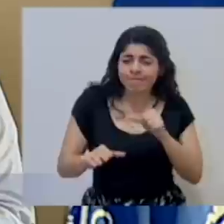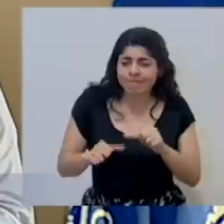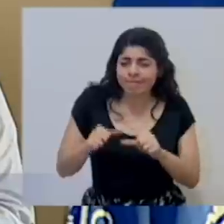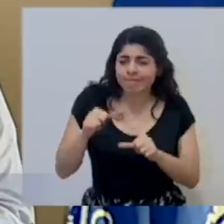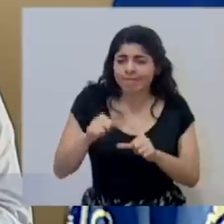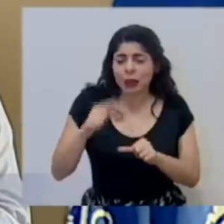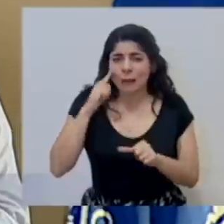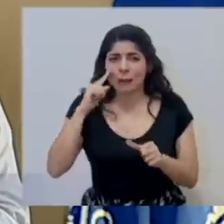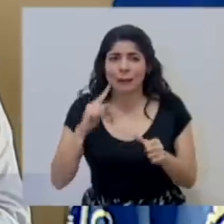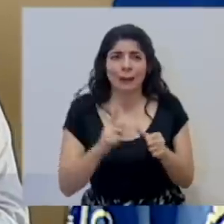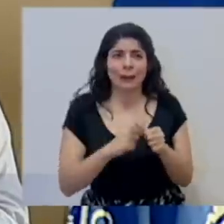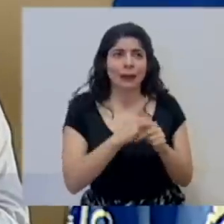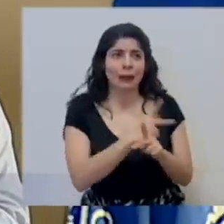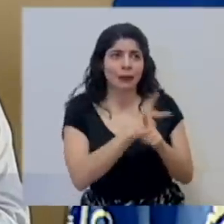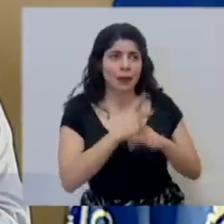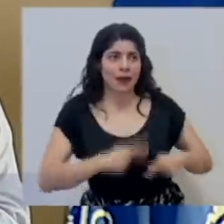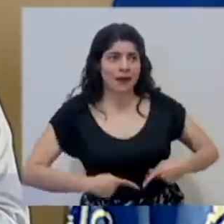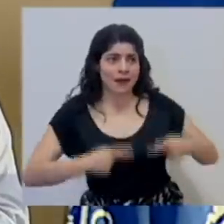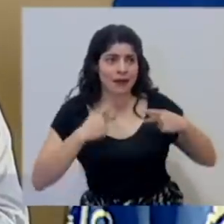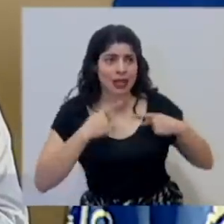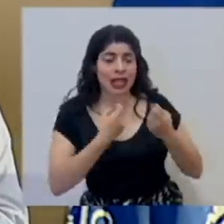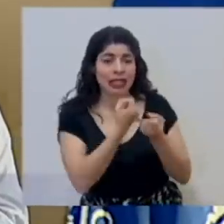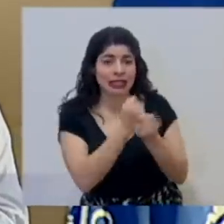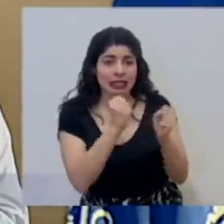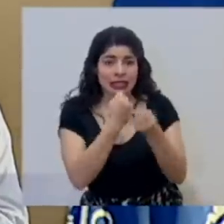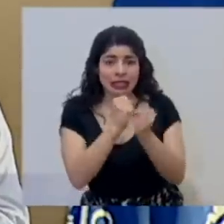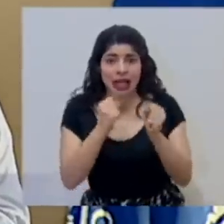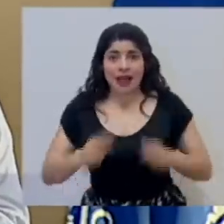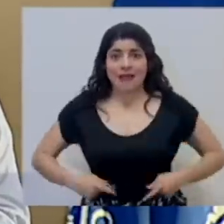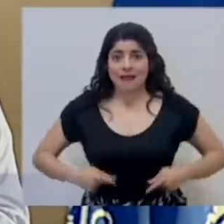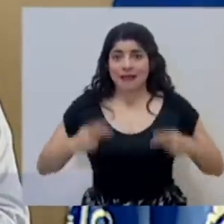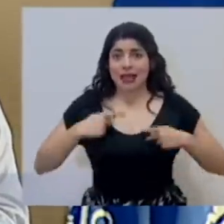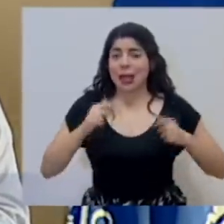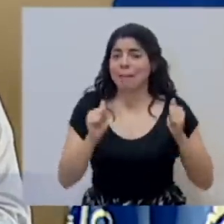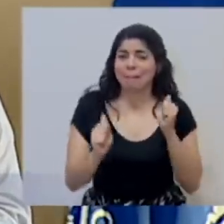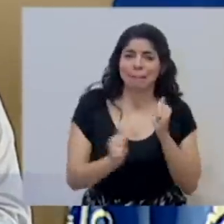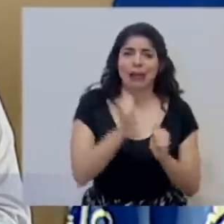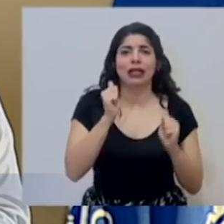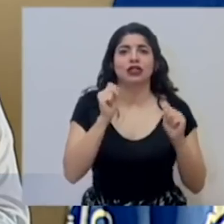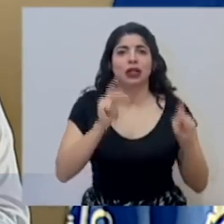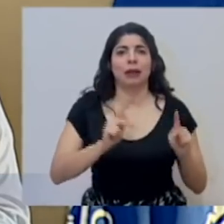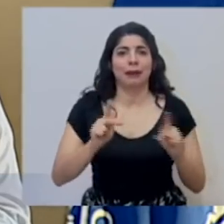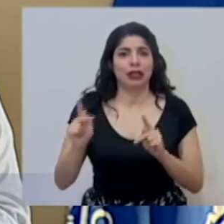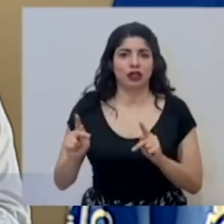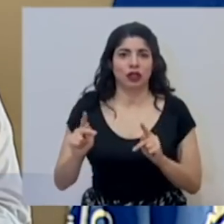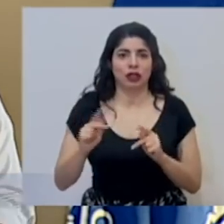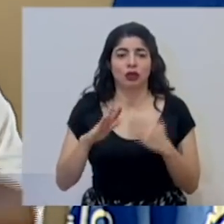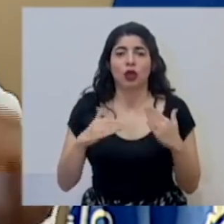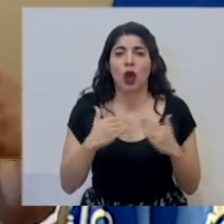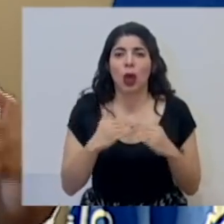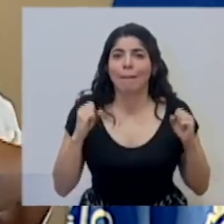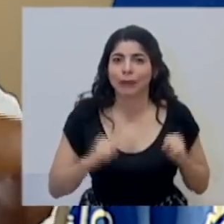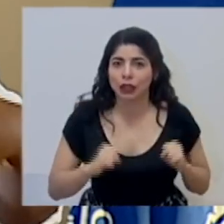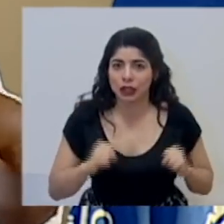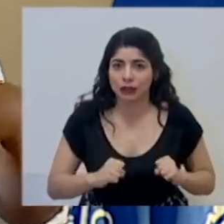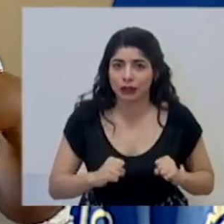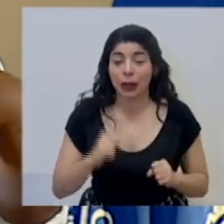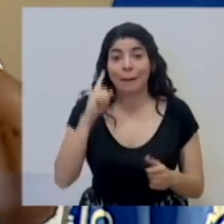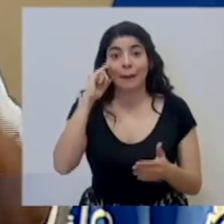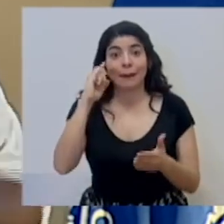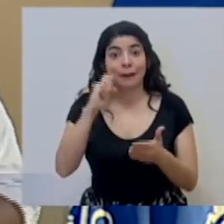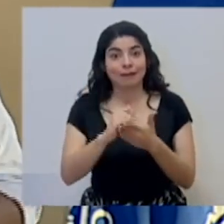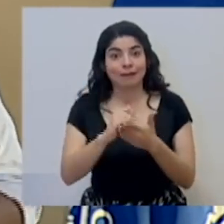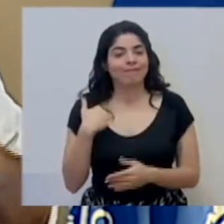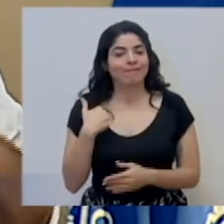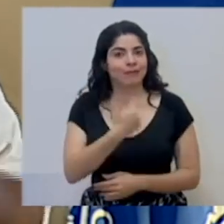para priorizar la vida, para salvarle la vida a la mayor cantidad de personas posibles. Y por